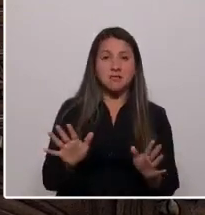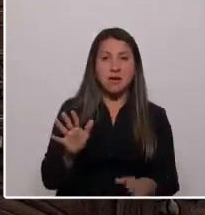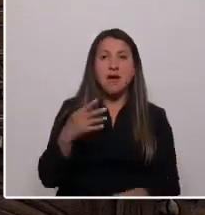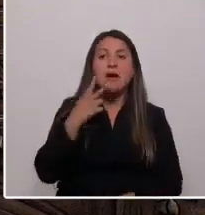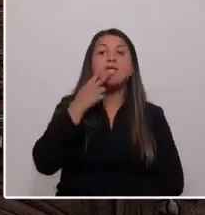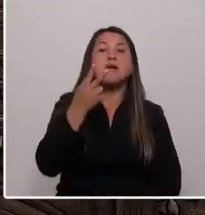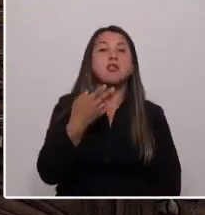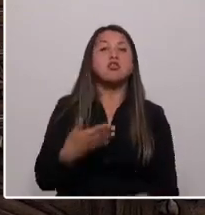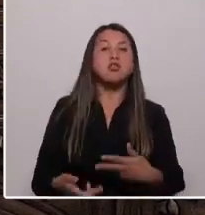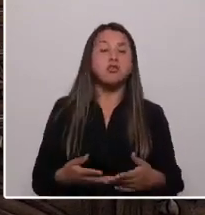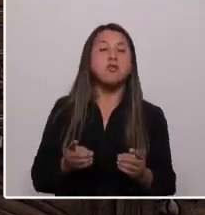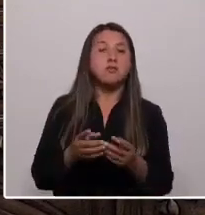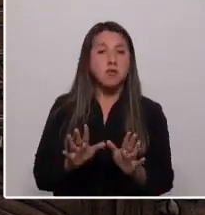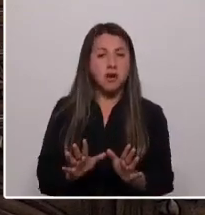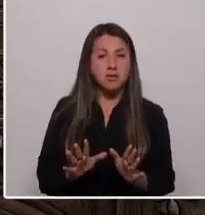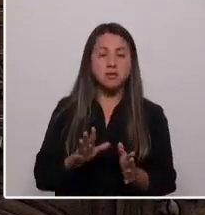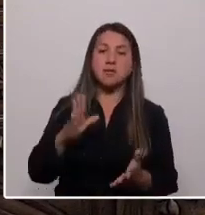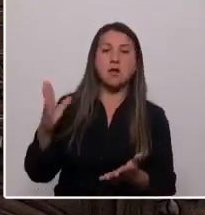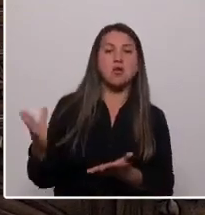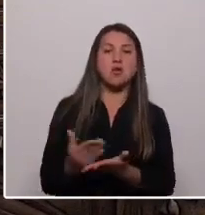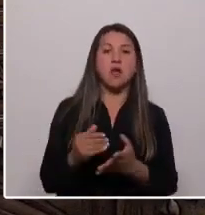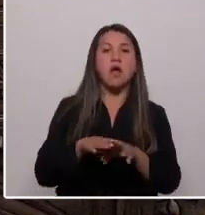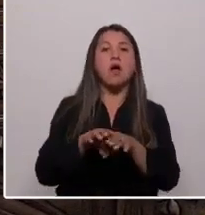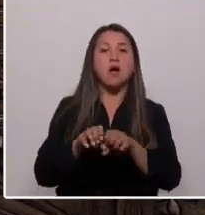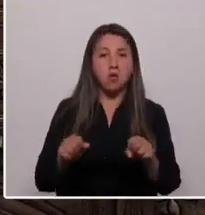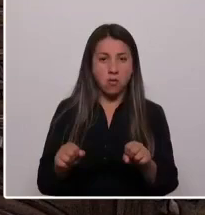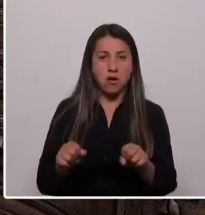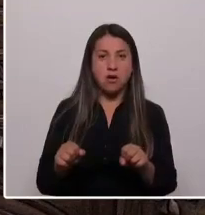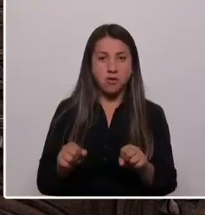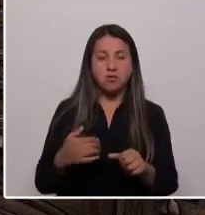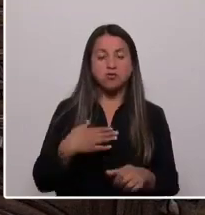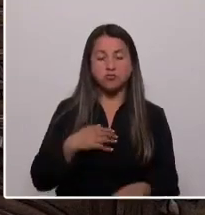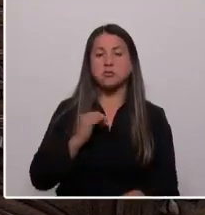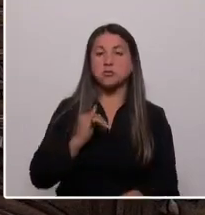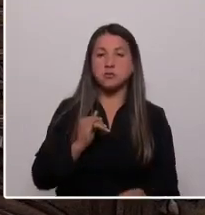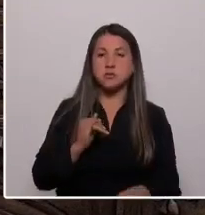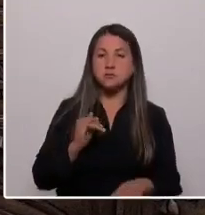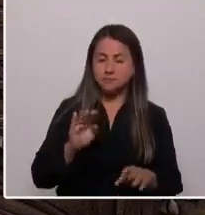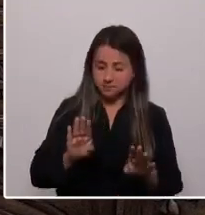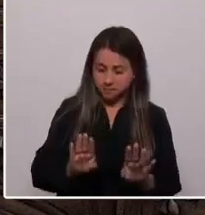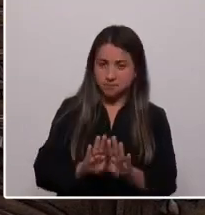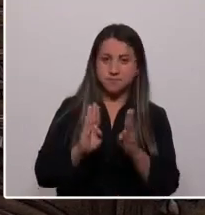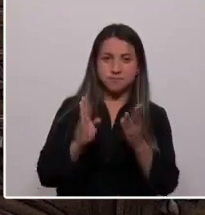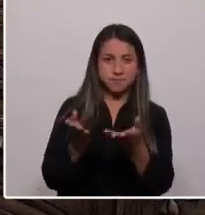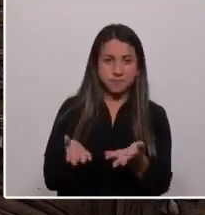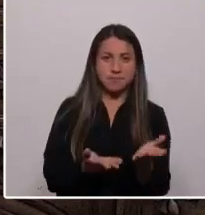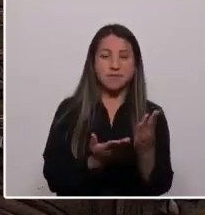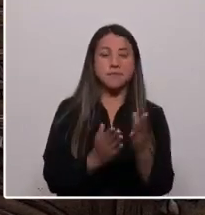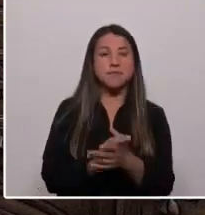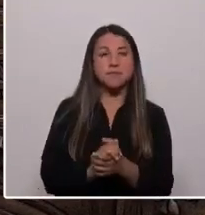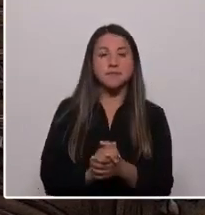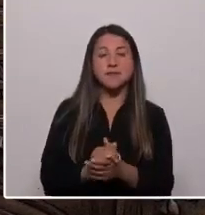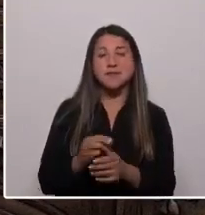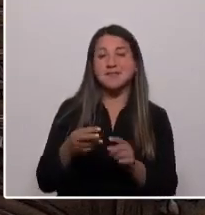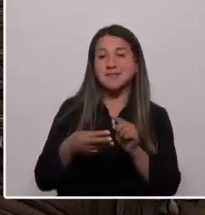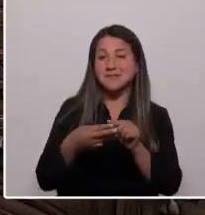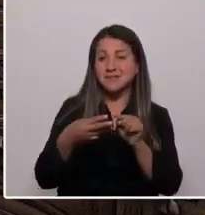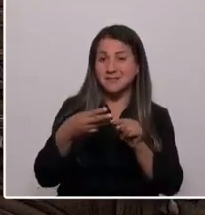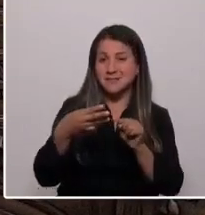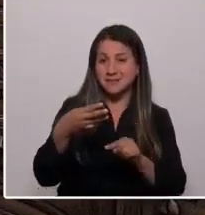a acuerdos. Para eso estoy disponible. Tener ideales es fundamental en la vida